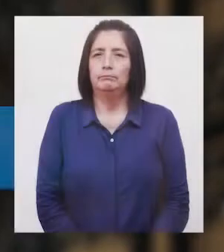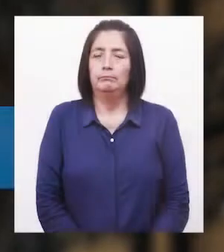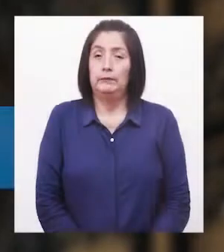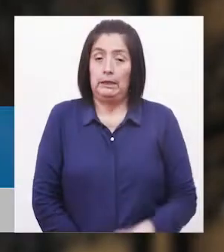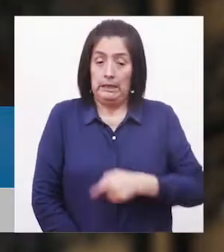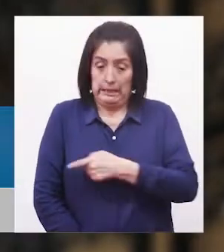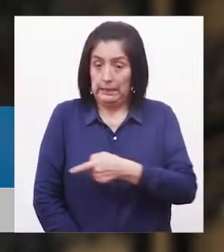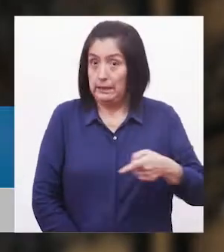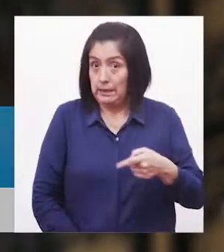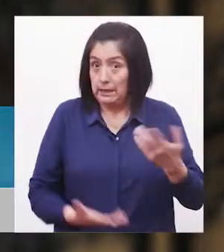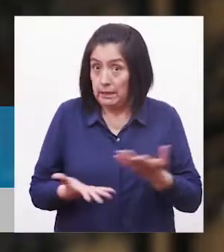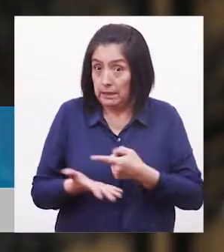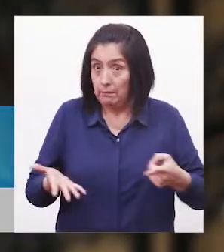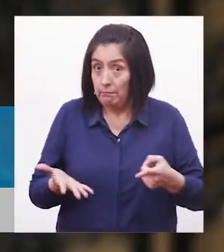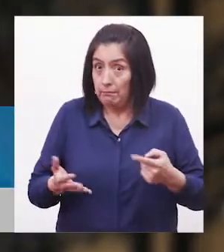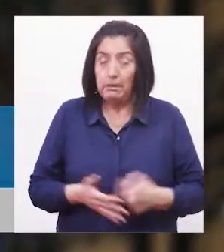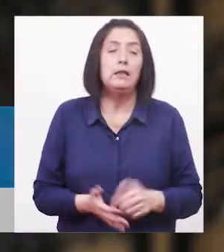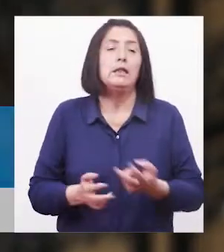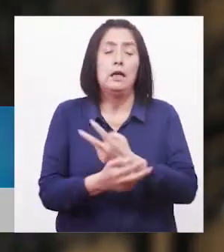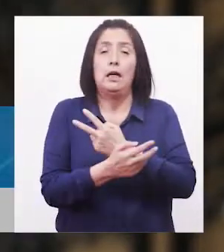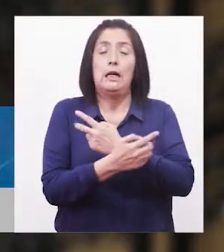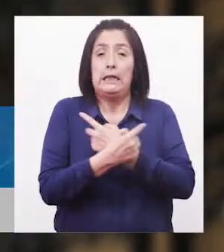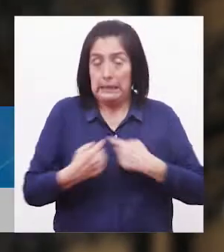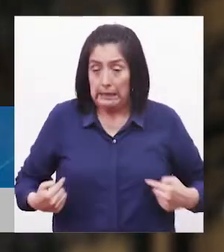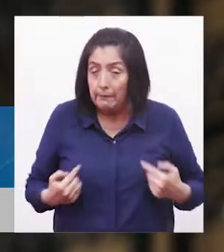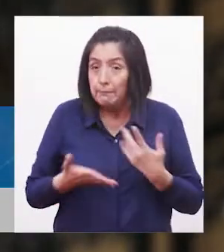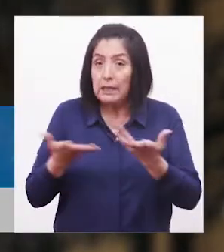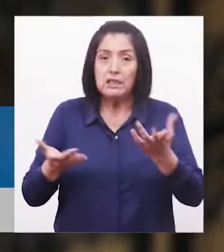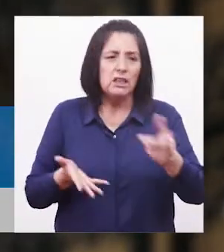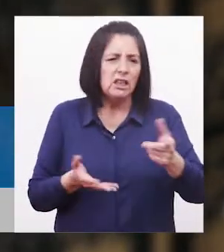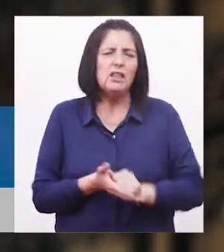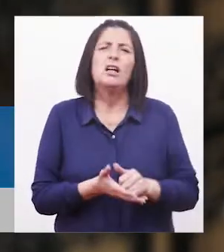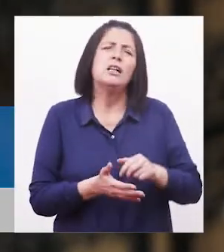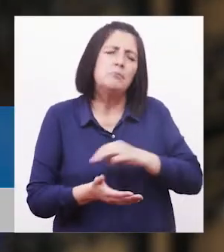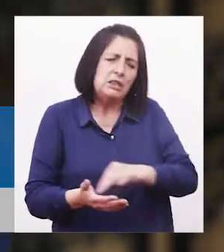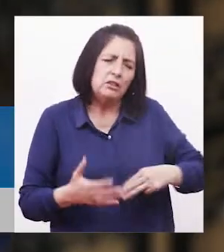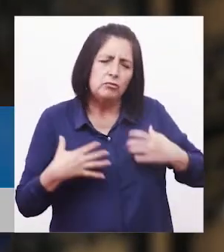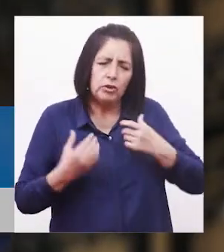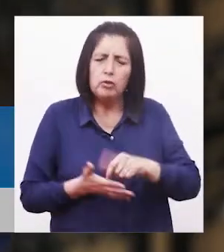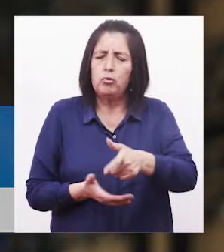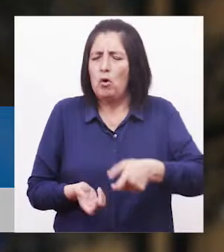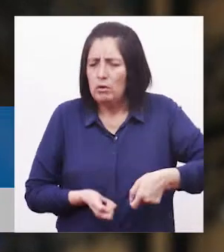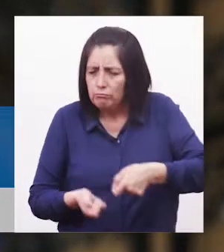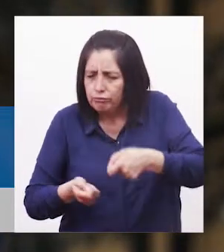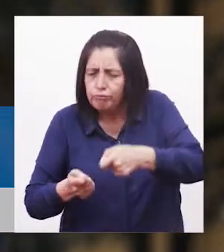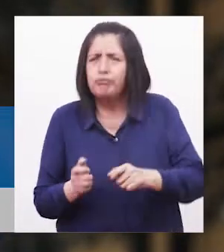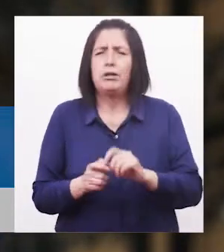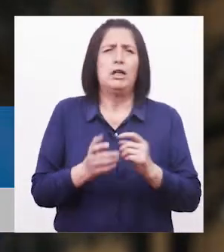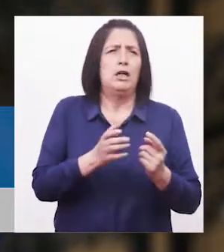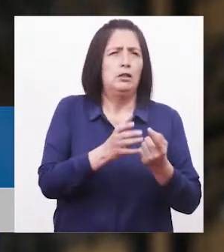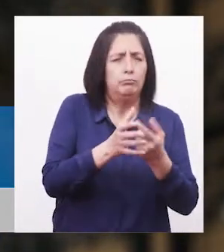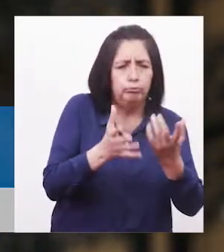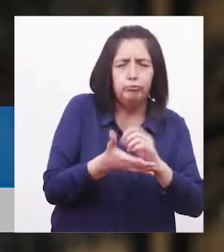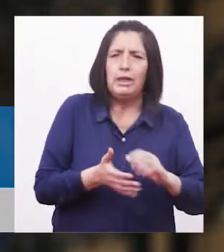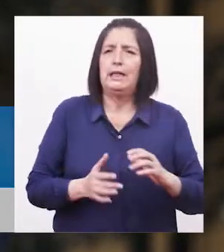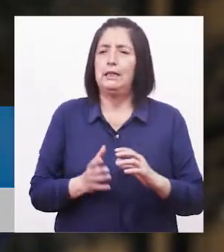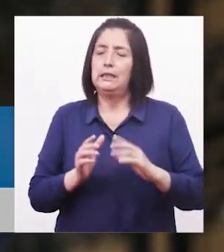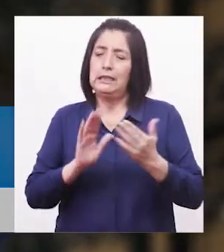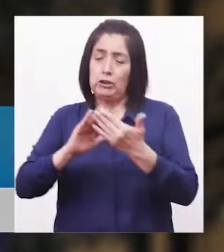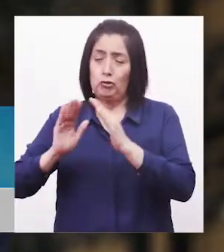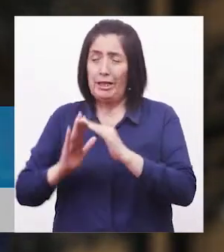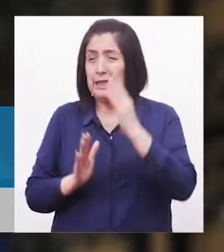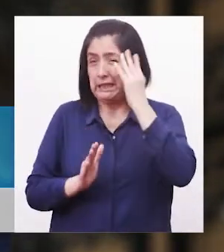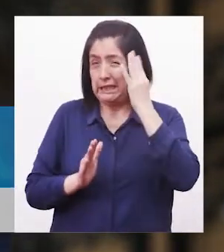Esta semana desde Lambayeque el Ministerio de Salud comprometió a productores arroceros y molineros en la lucha contra la anemia. En la ciudad de Chiclayo dio a